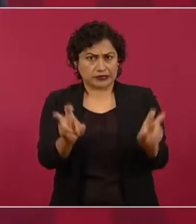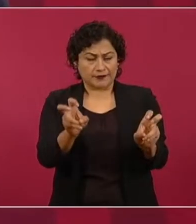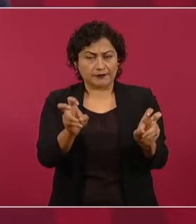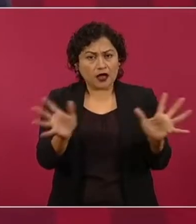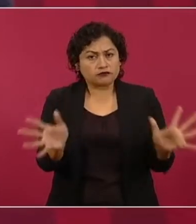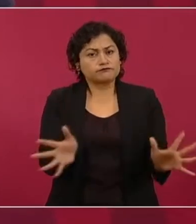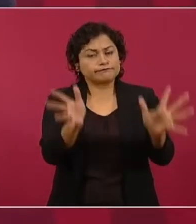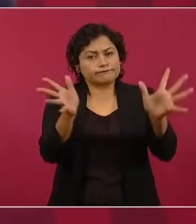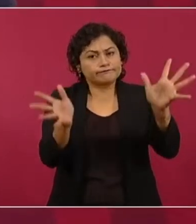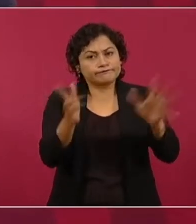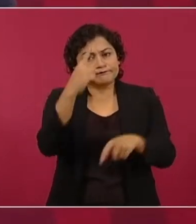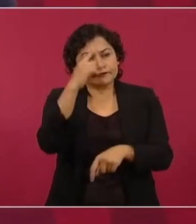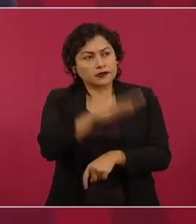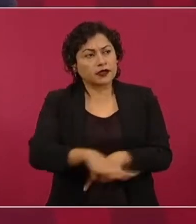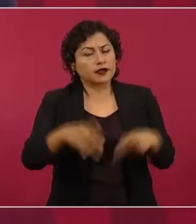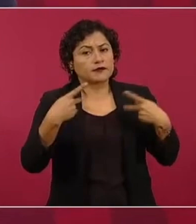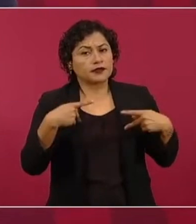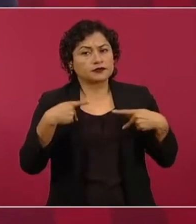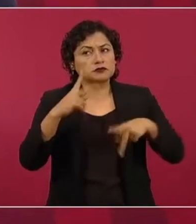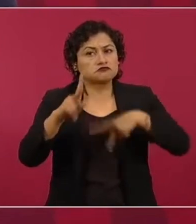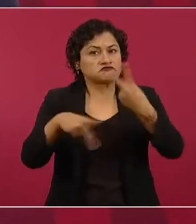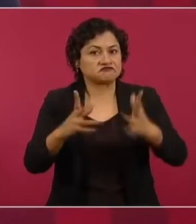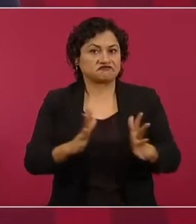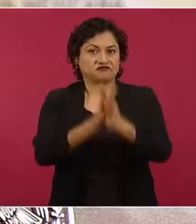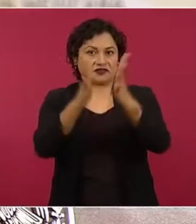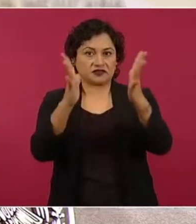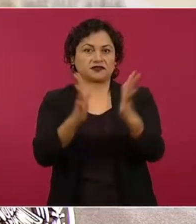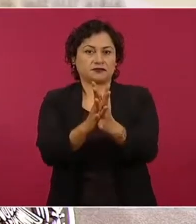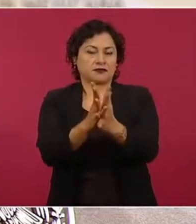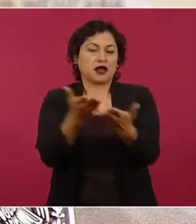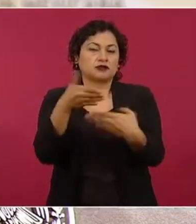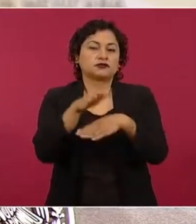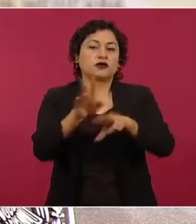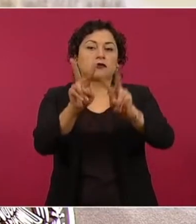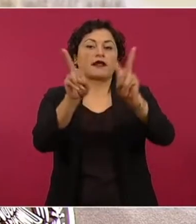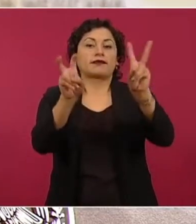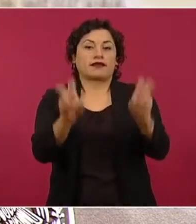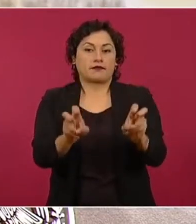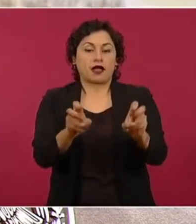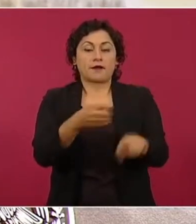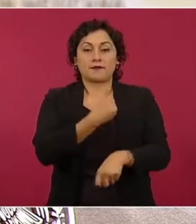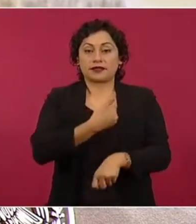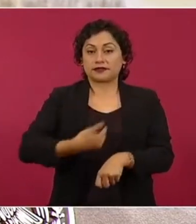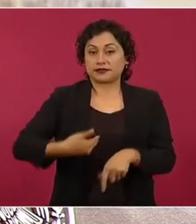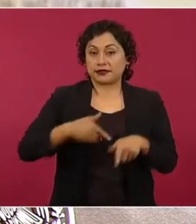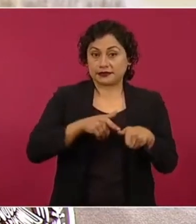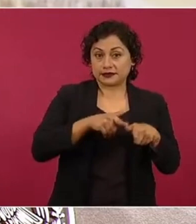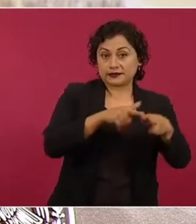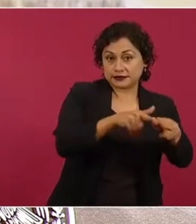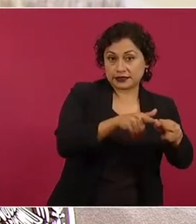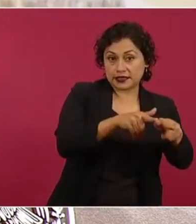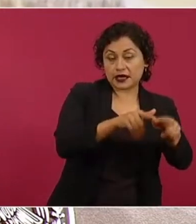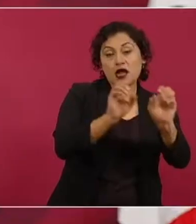decida si continúa el presidente o renuncia.